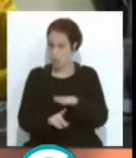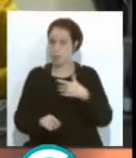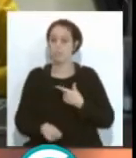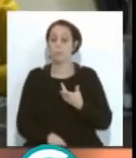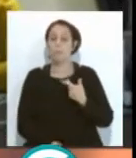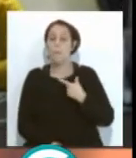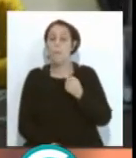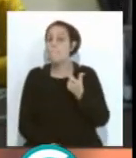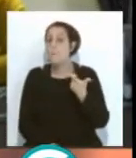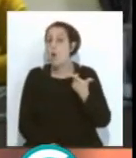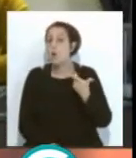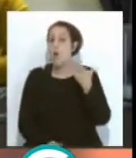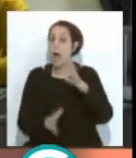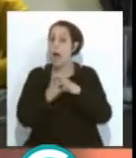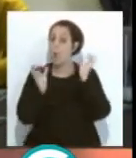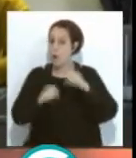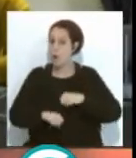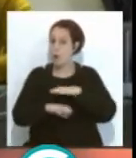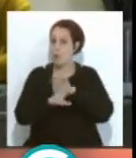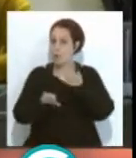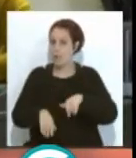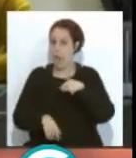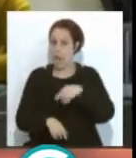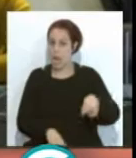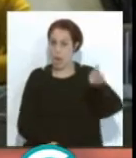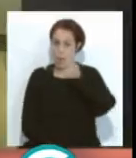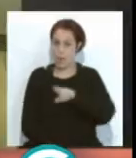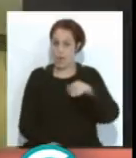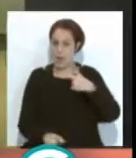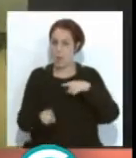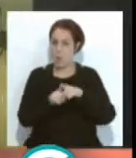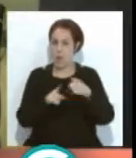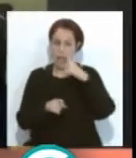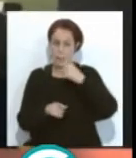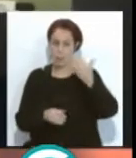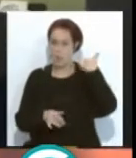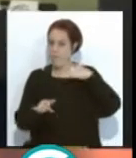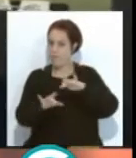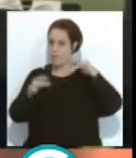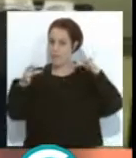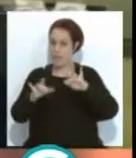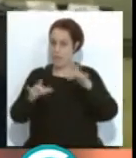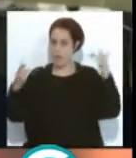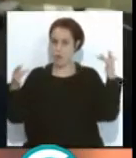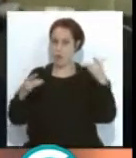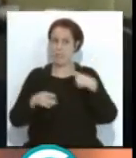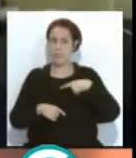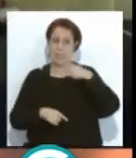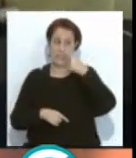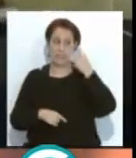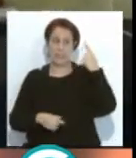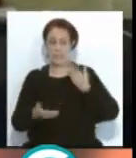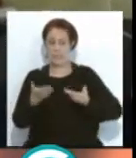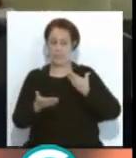cierta unanimidad en que este año la final recuperó al menos parte del brillo de otros años, frente a años atrás en que habíamos visto